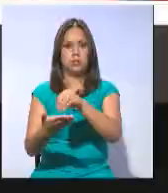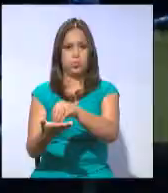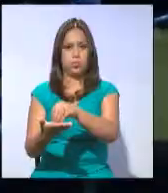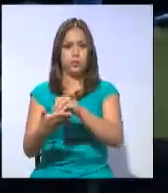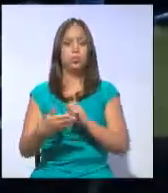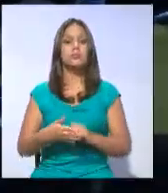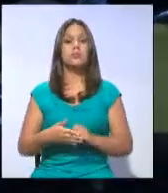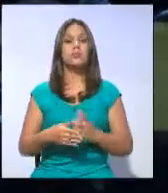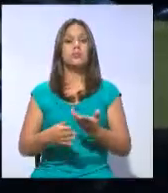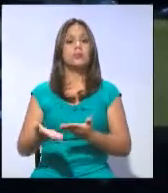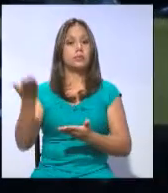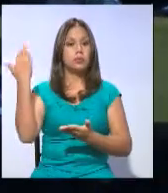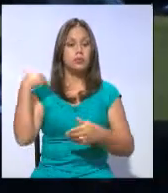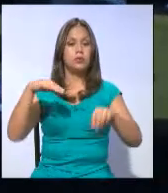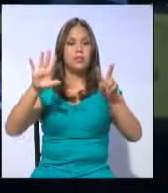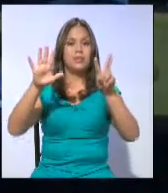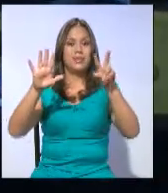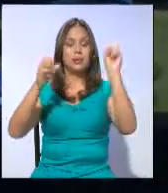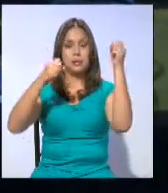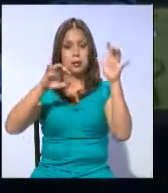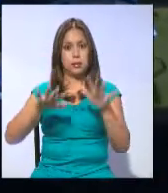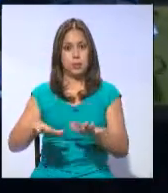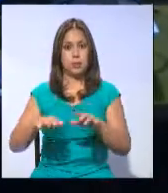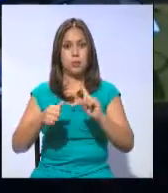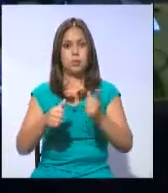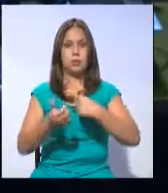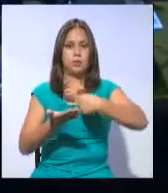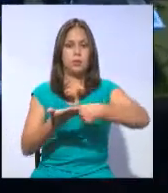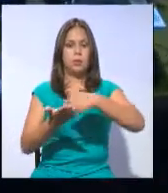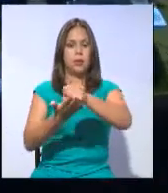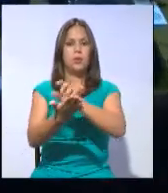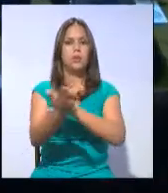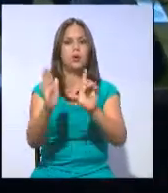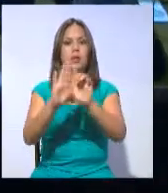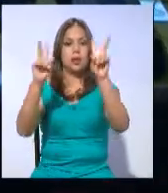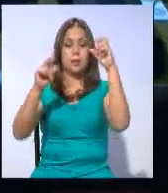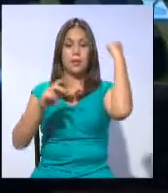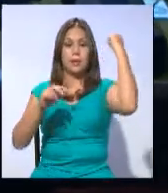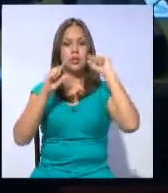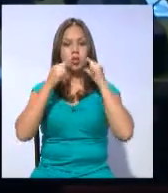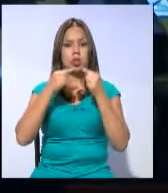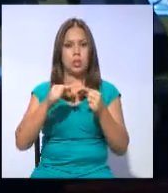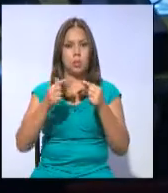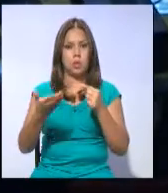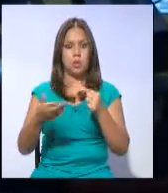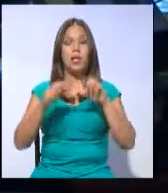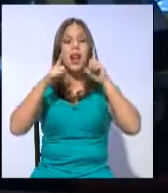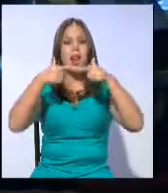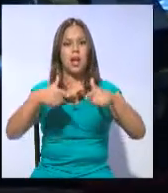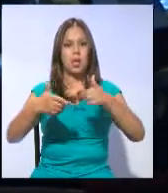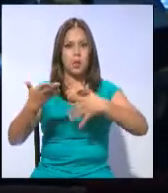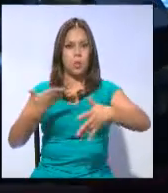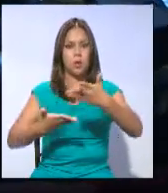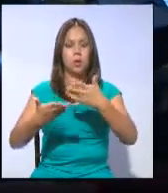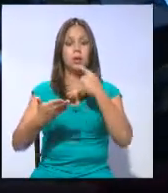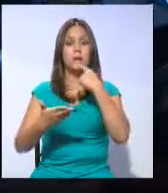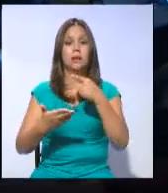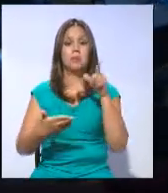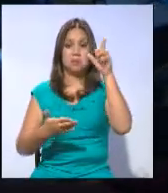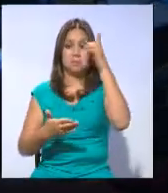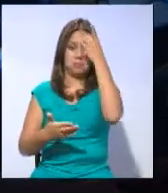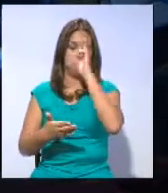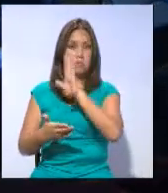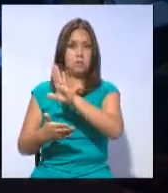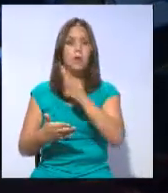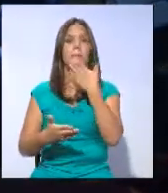El pasado 7 de septiembre, durante el primer debate del proyecto de ley de derechos lingüísticos, el Pleno decidió someter a consulta prelegislativa